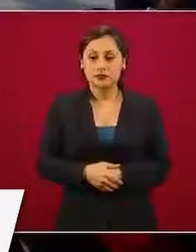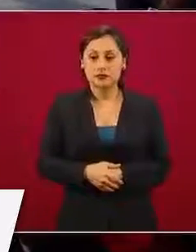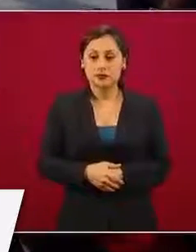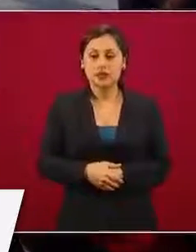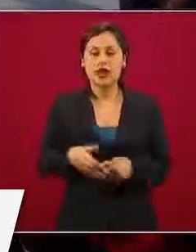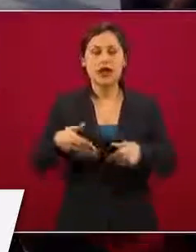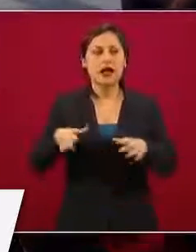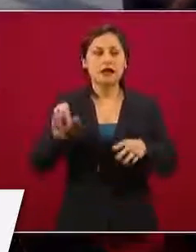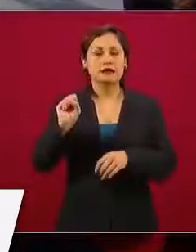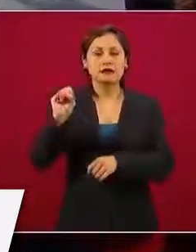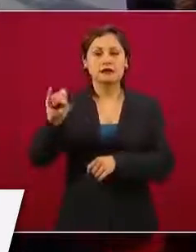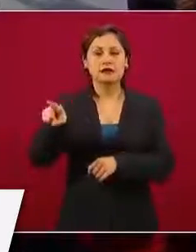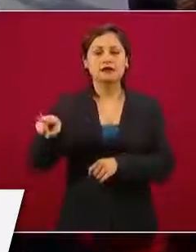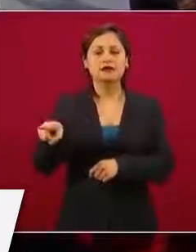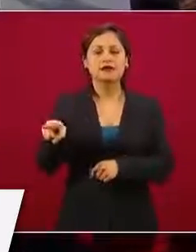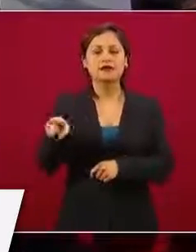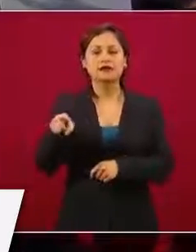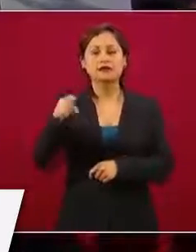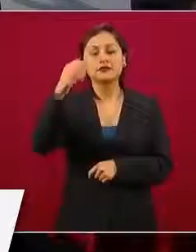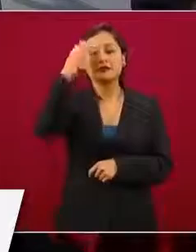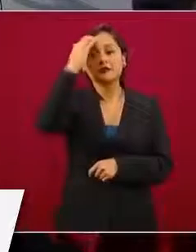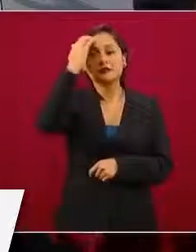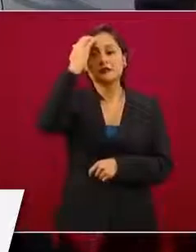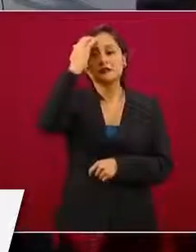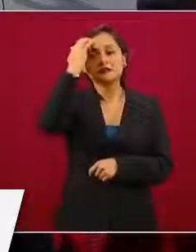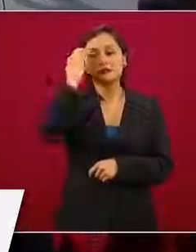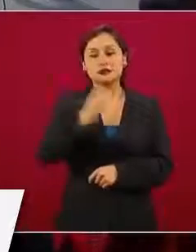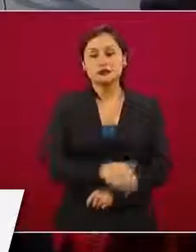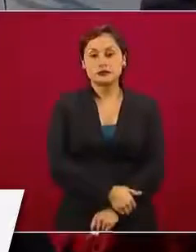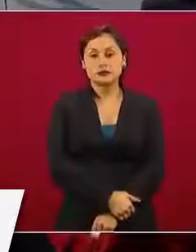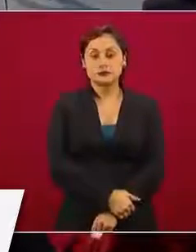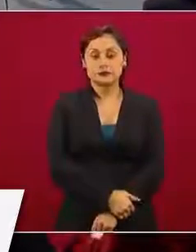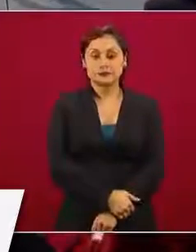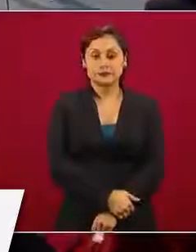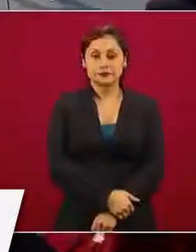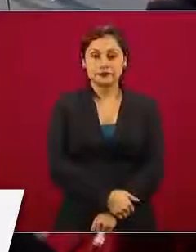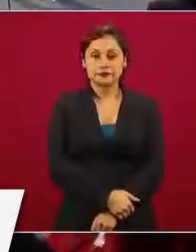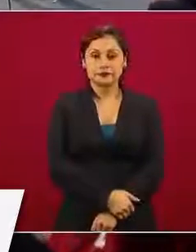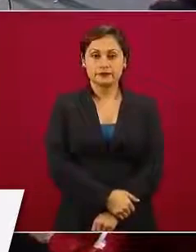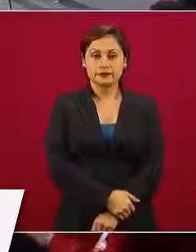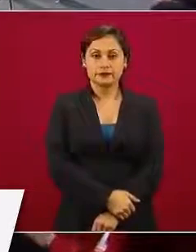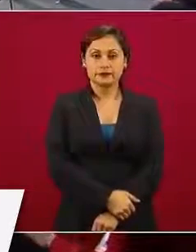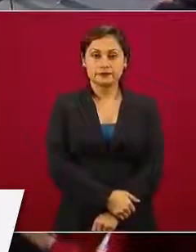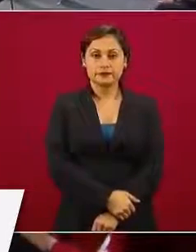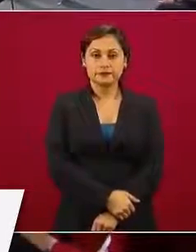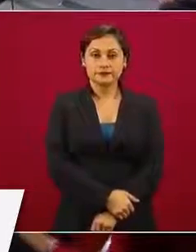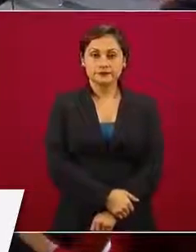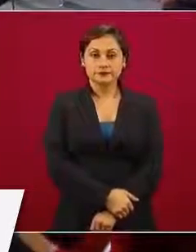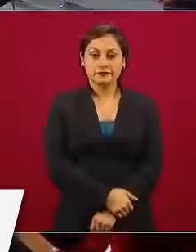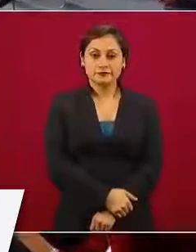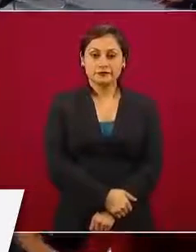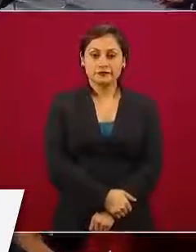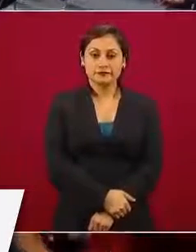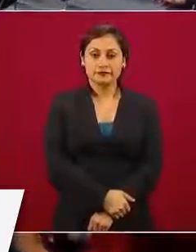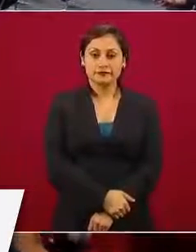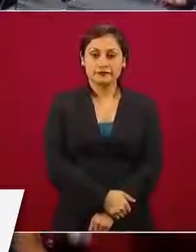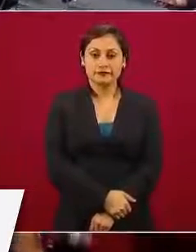que evitar que haya,